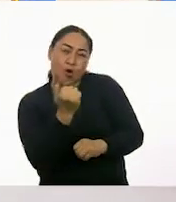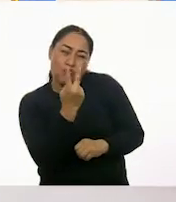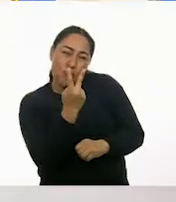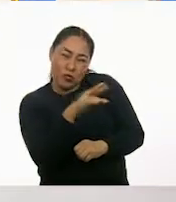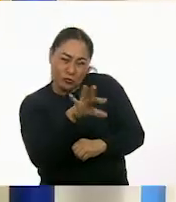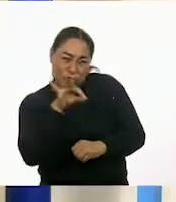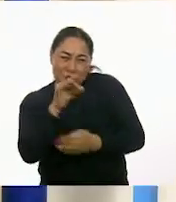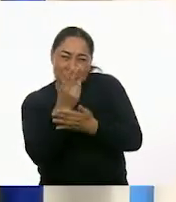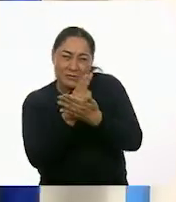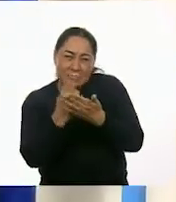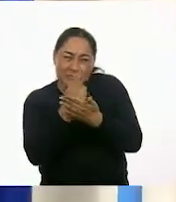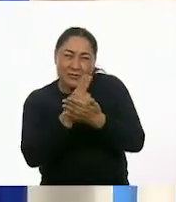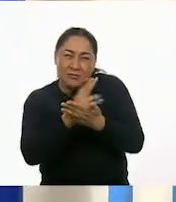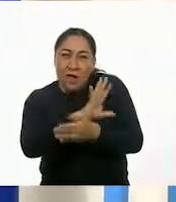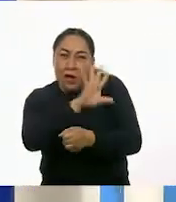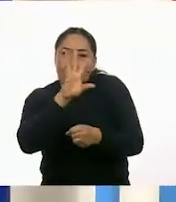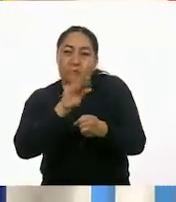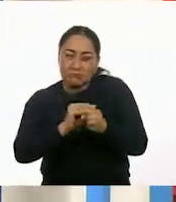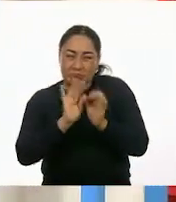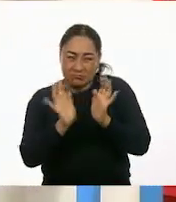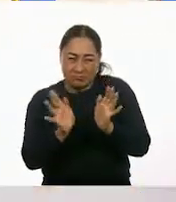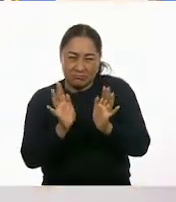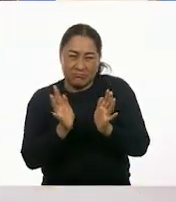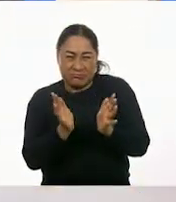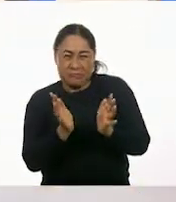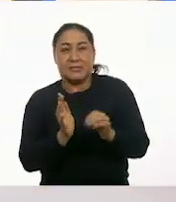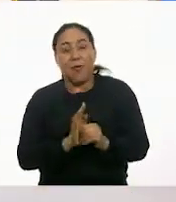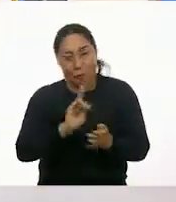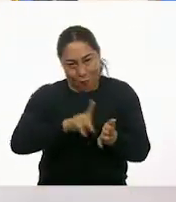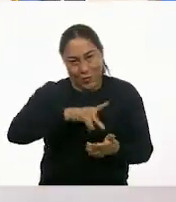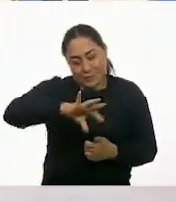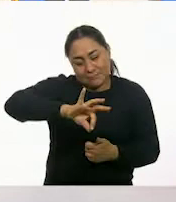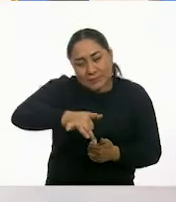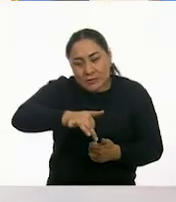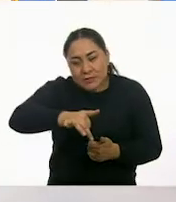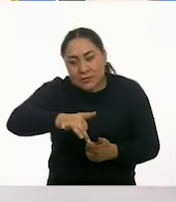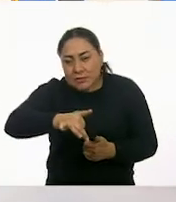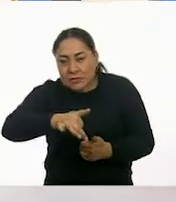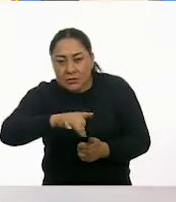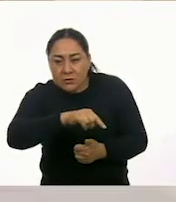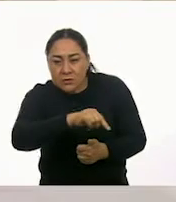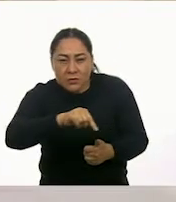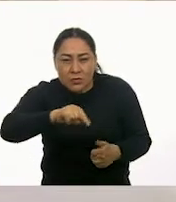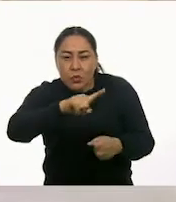queda muy claro. Muy bien, va a girar la perinola prevenidos. ver, ¿qué color nos sale?